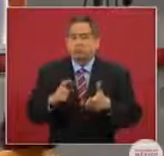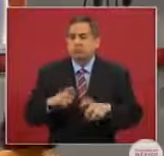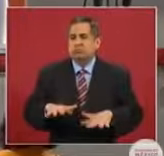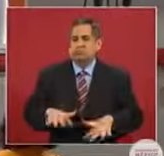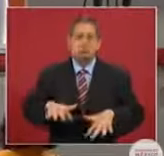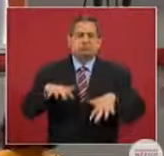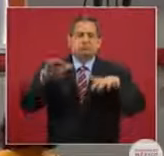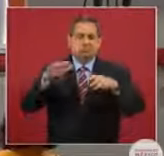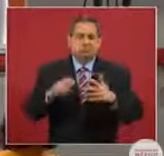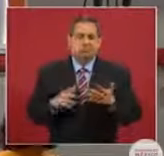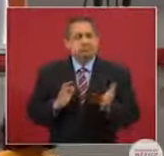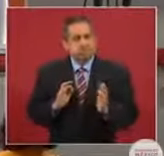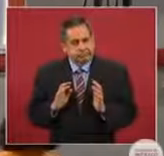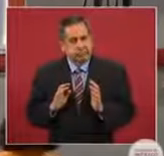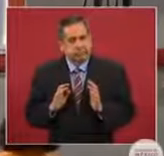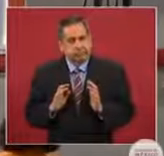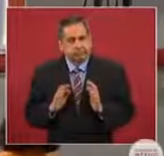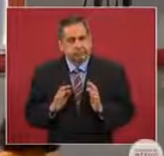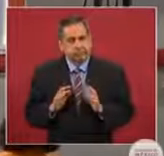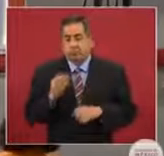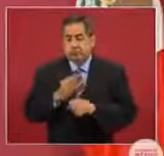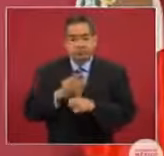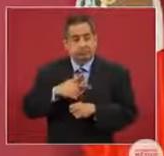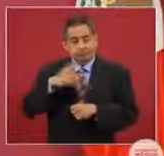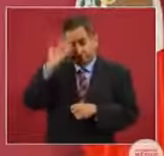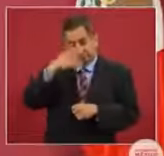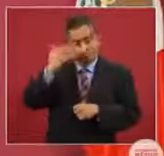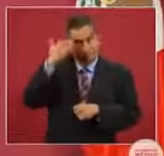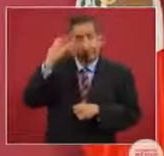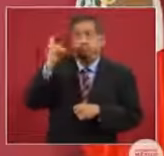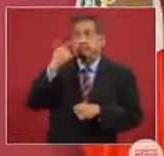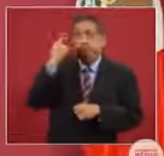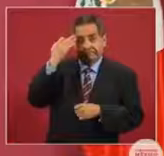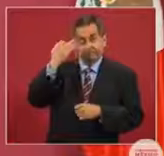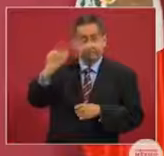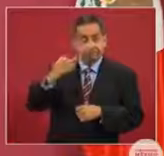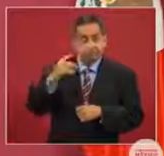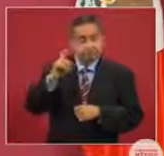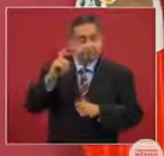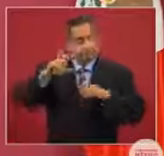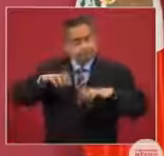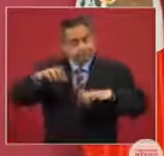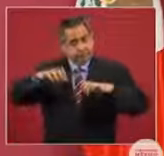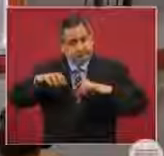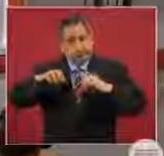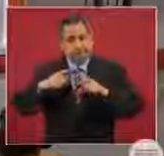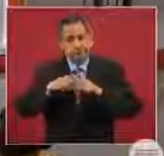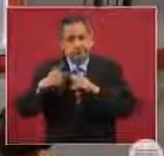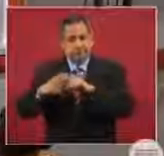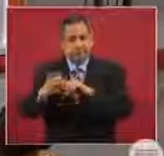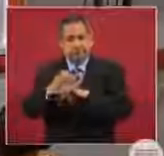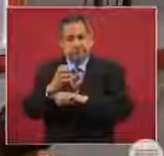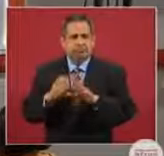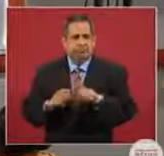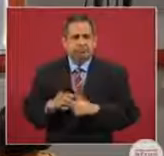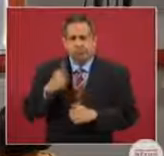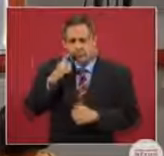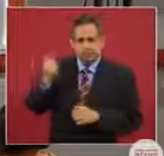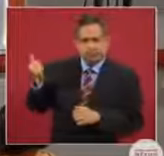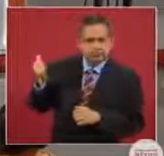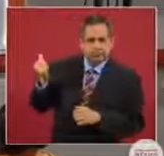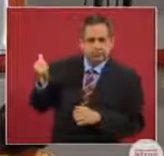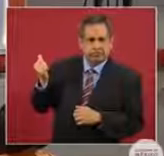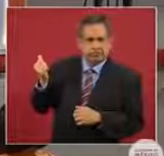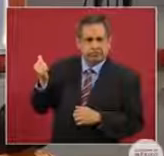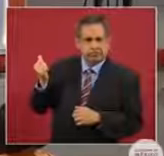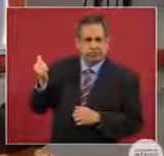todo. Entonces, estamos en plena temporada de lluvia en muchos estados. Pero esto es lo que pasó.